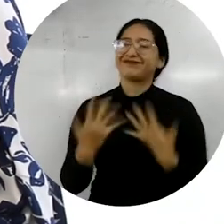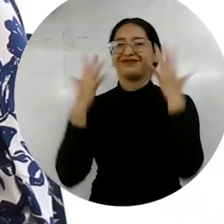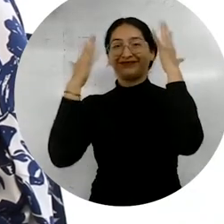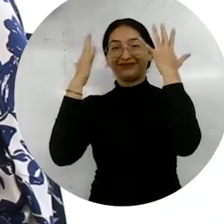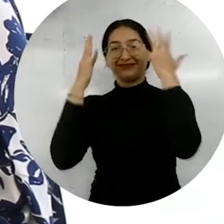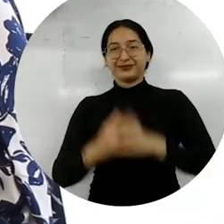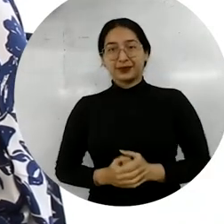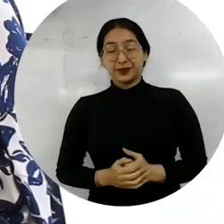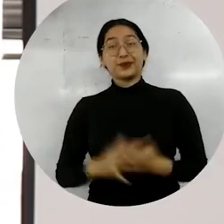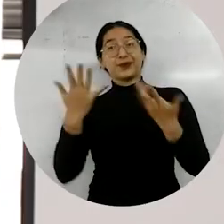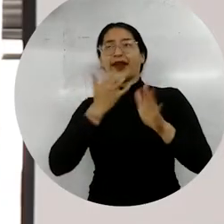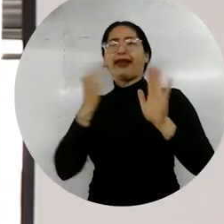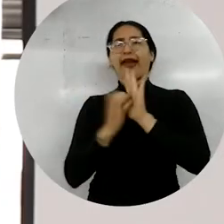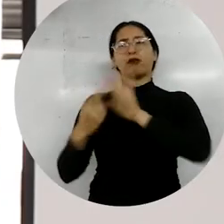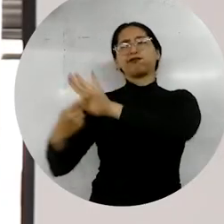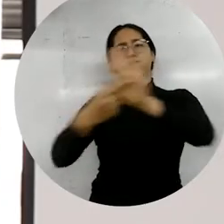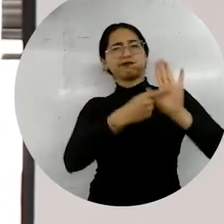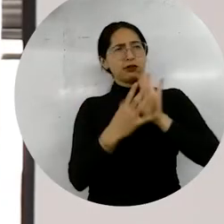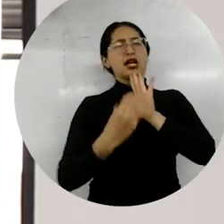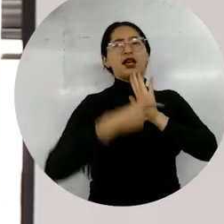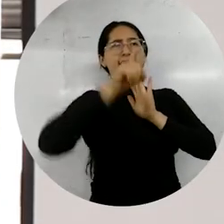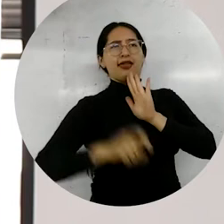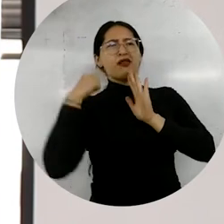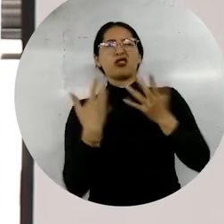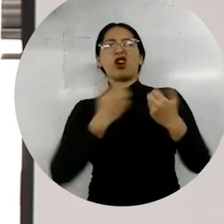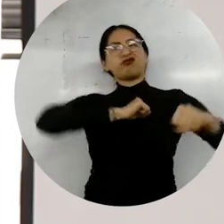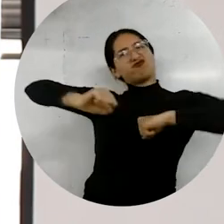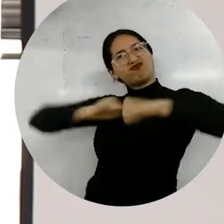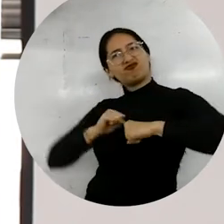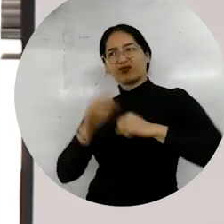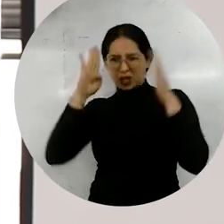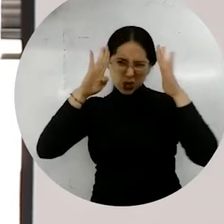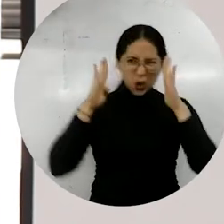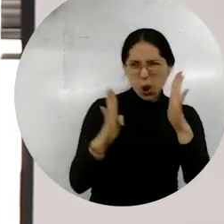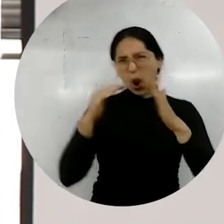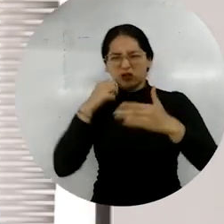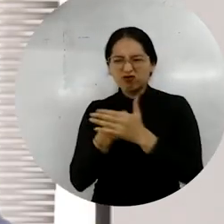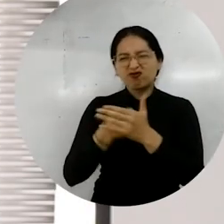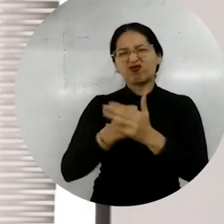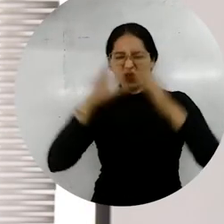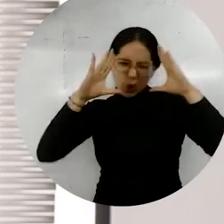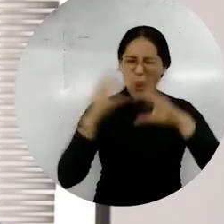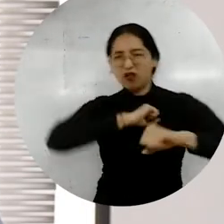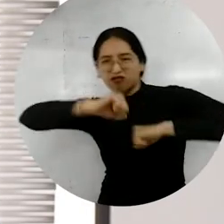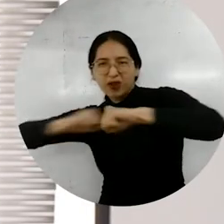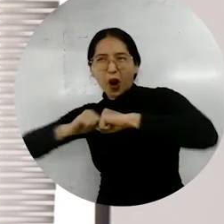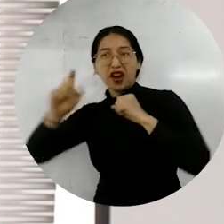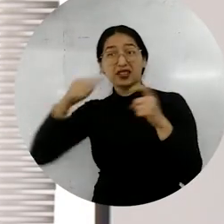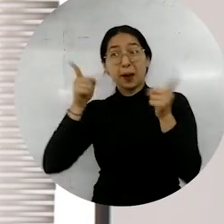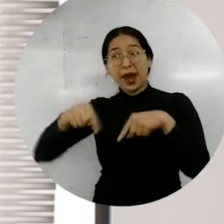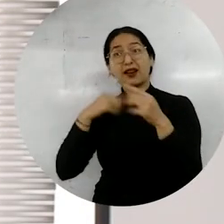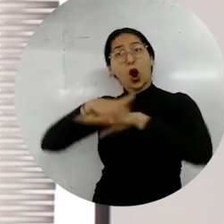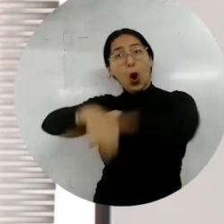nuestras felicitaciones. Yo creo que estos son ejemplos de que con trabajo, con dedicación, con buenas políticas de inversión los